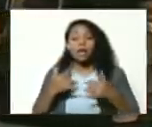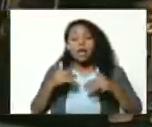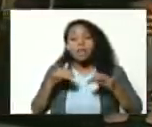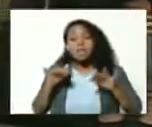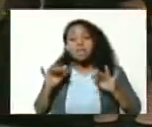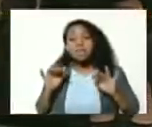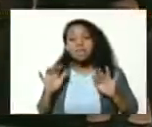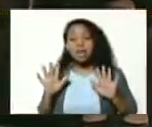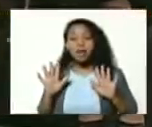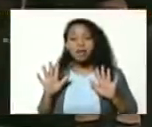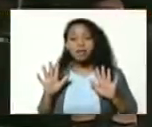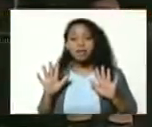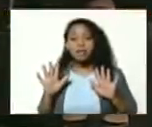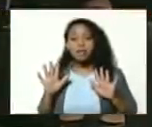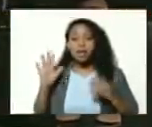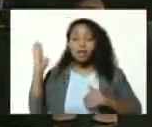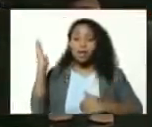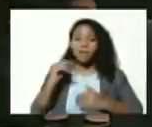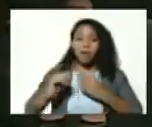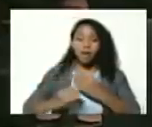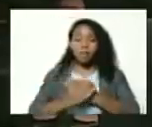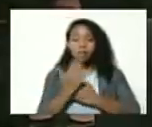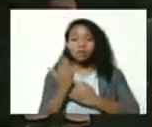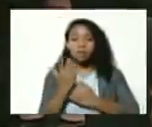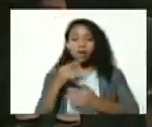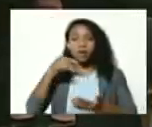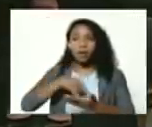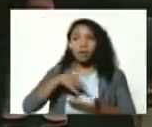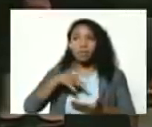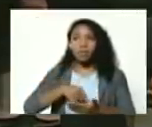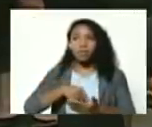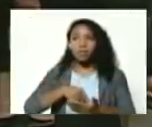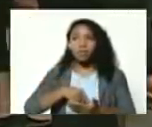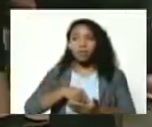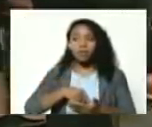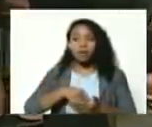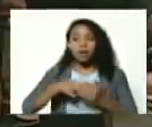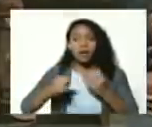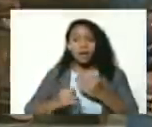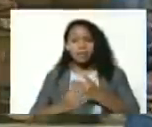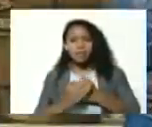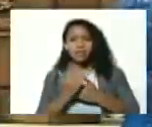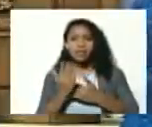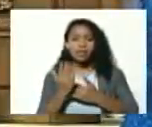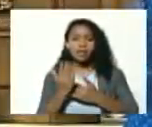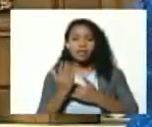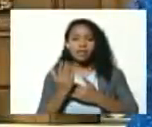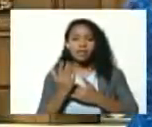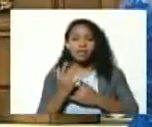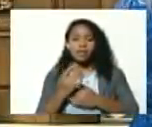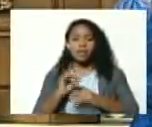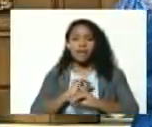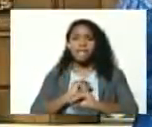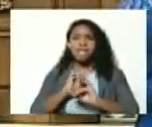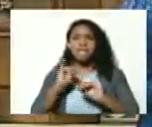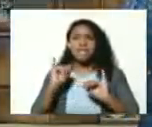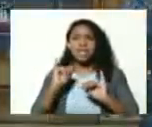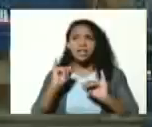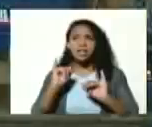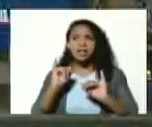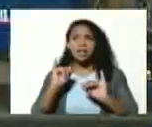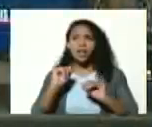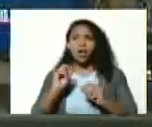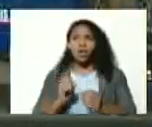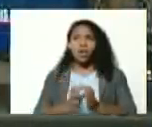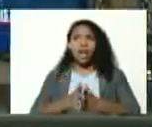de ver el amanecer en Carabobo el amanecer que culminó con